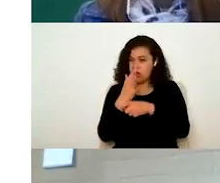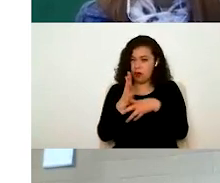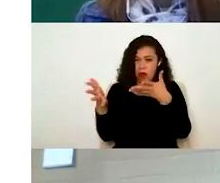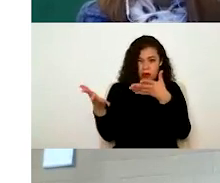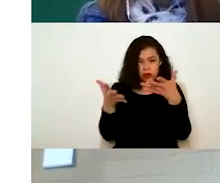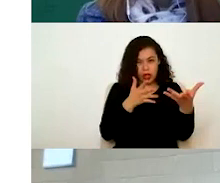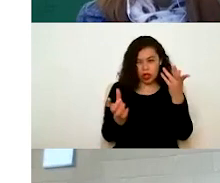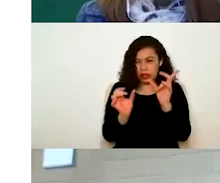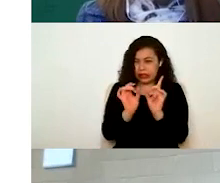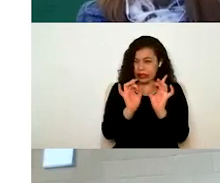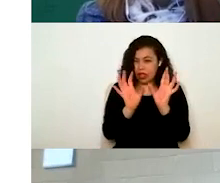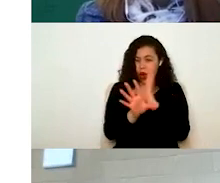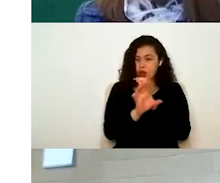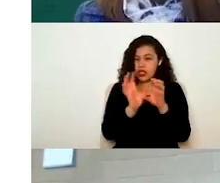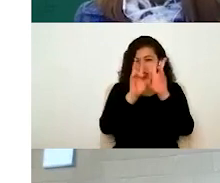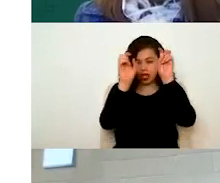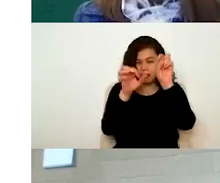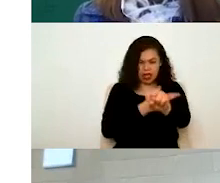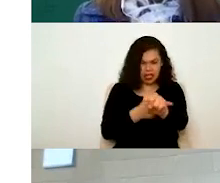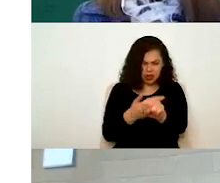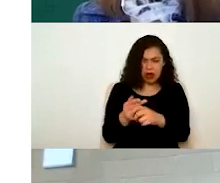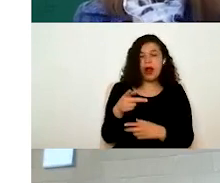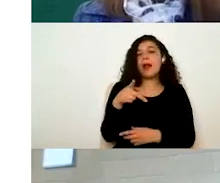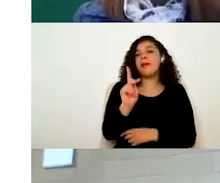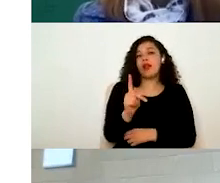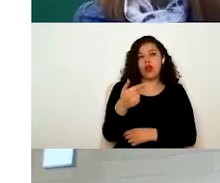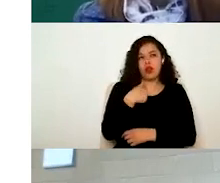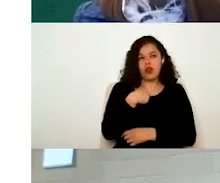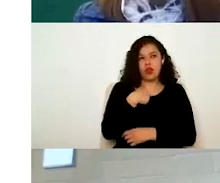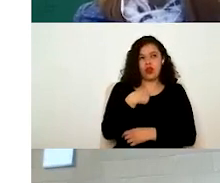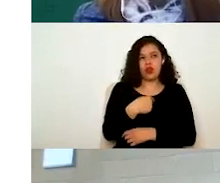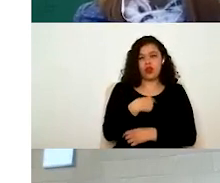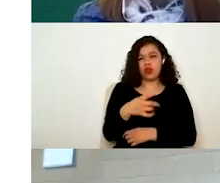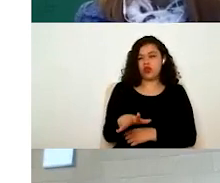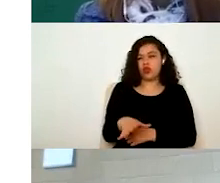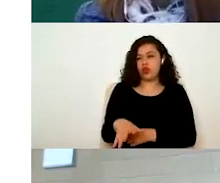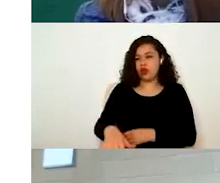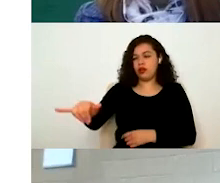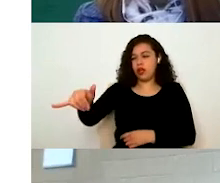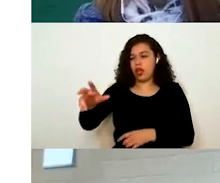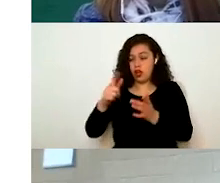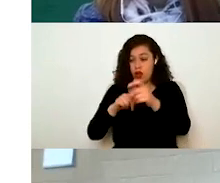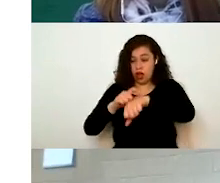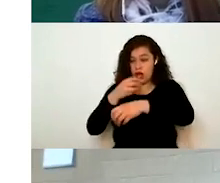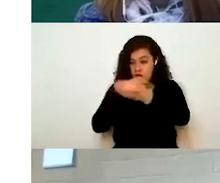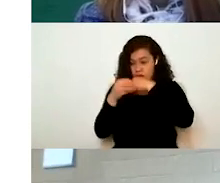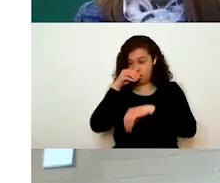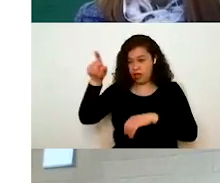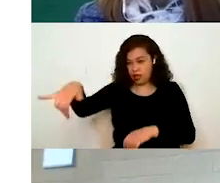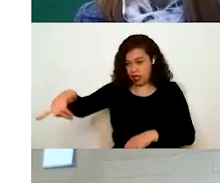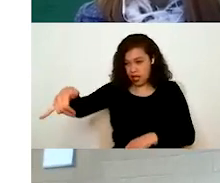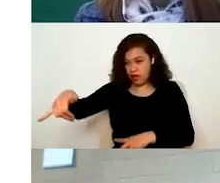algunas situaciones de mesa, pero yo redirecciono el teléfono, lo que es mi horario de comida, para de manera que no se